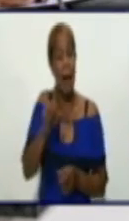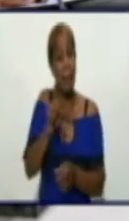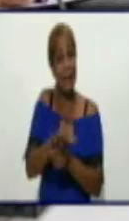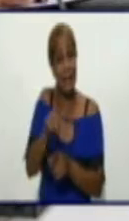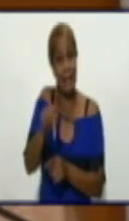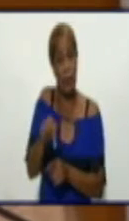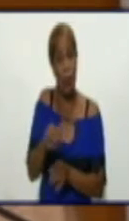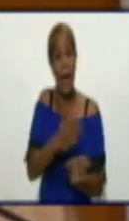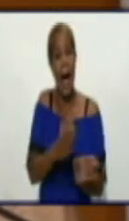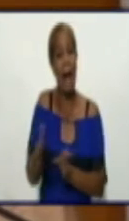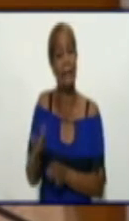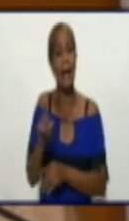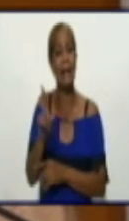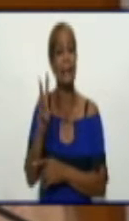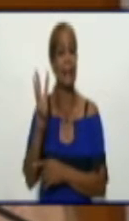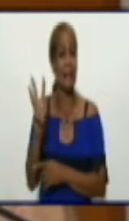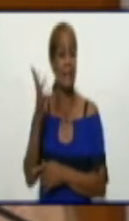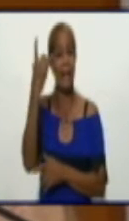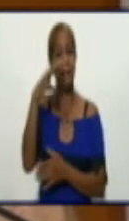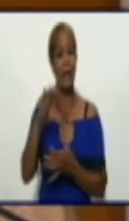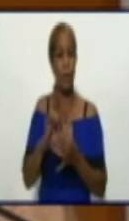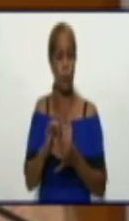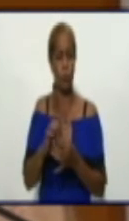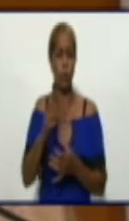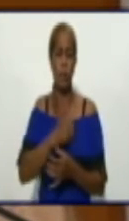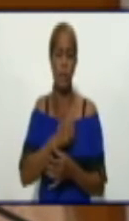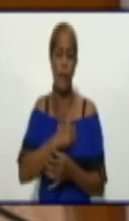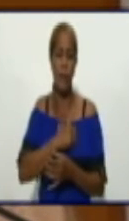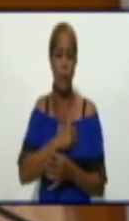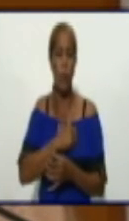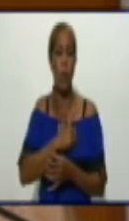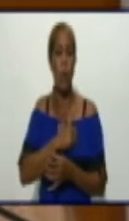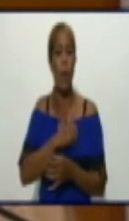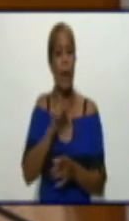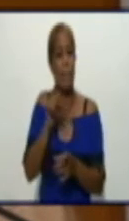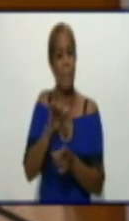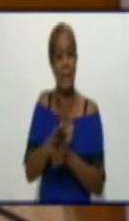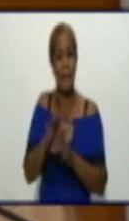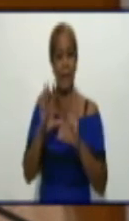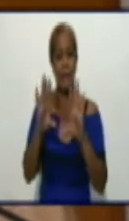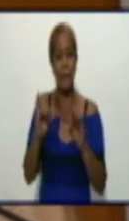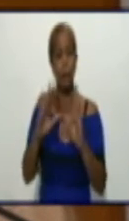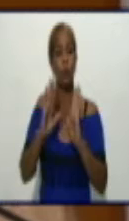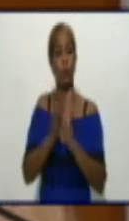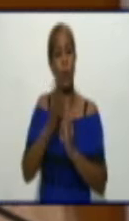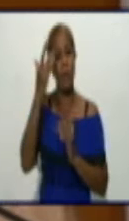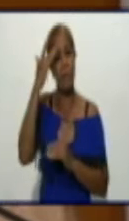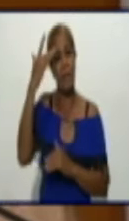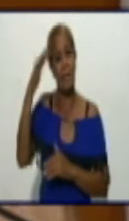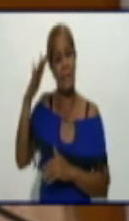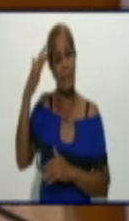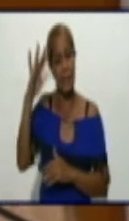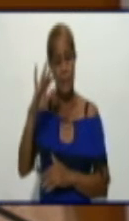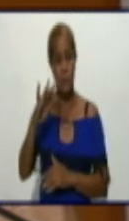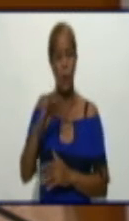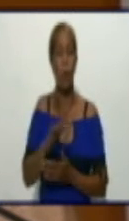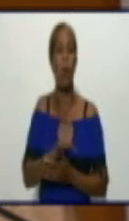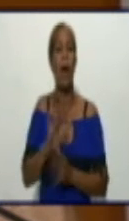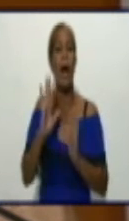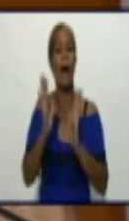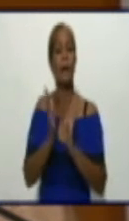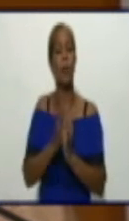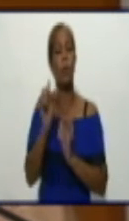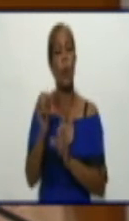Aideza? Bueno, precisamente quiero comenzar transmitiendo una felicitación especial a todos los trabajadores del sector gráfico que